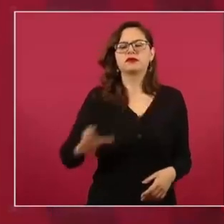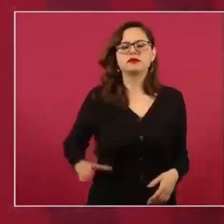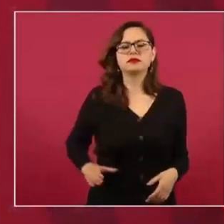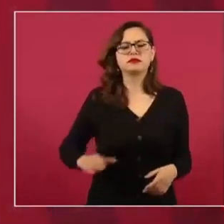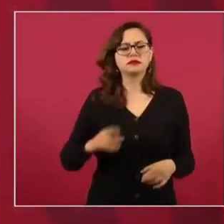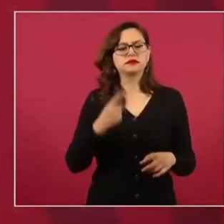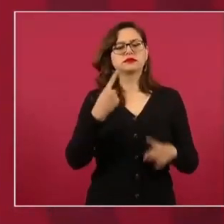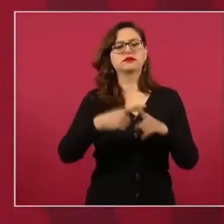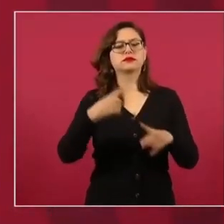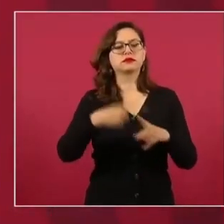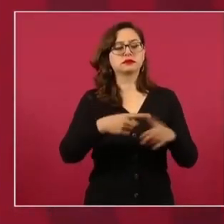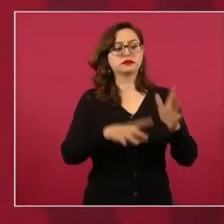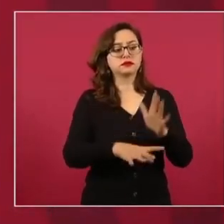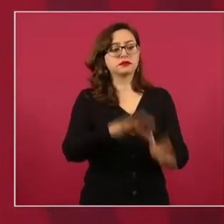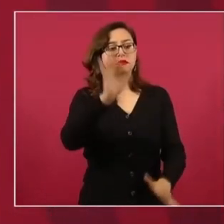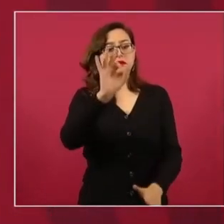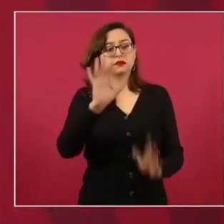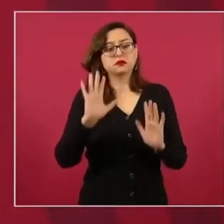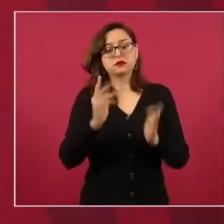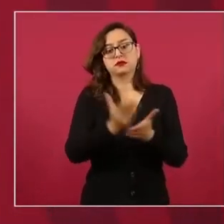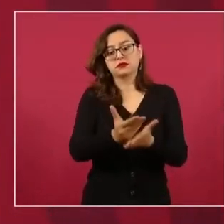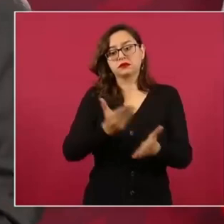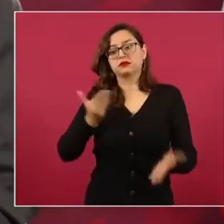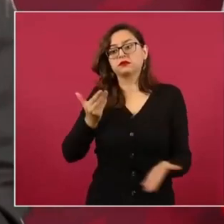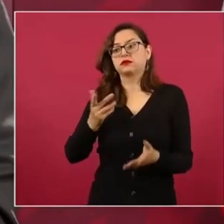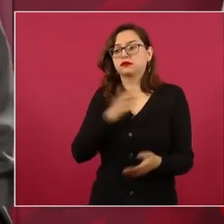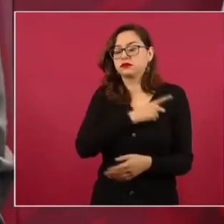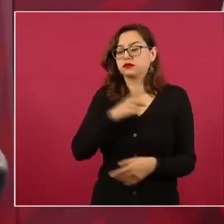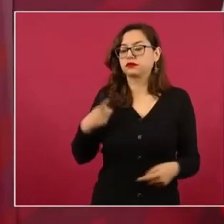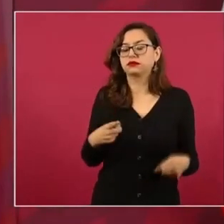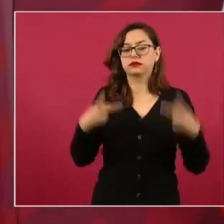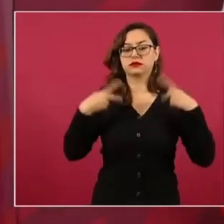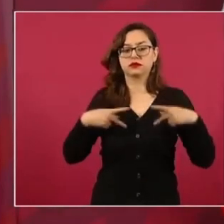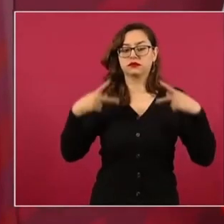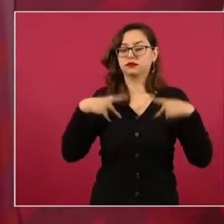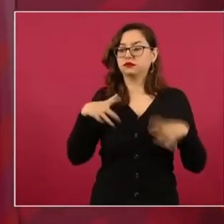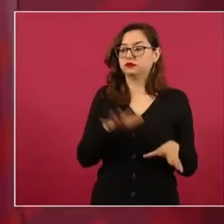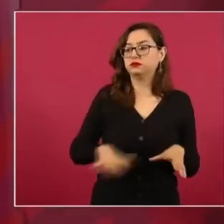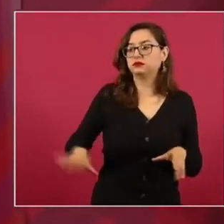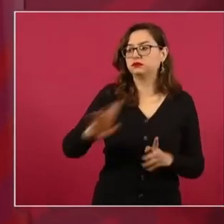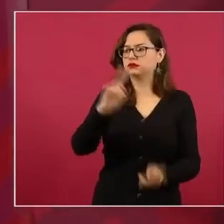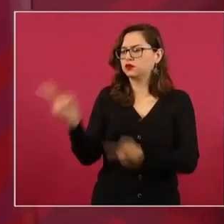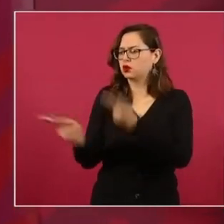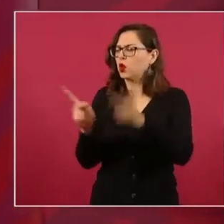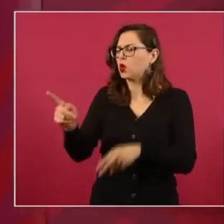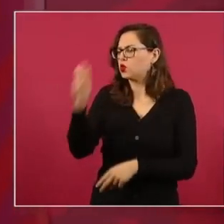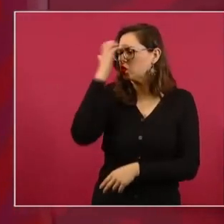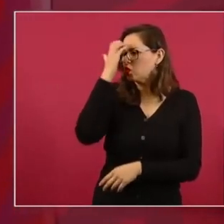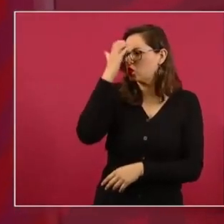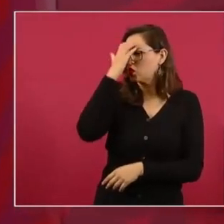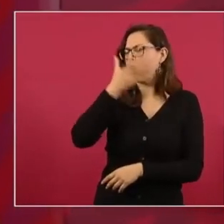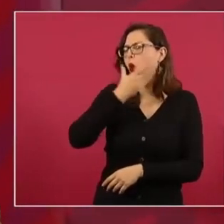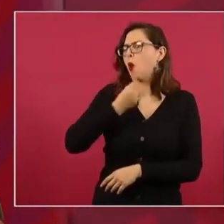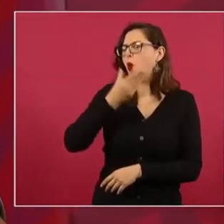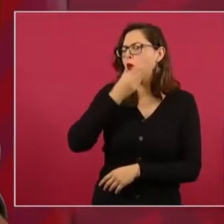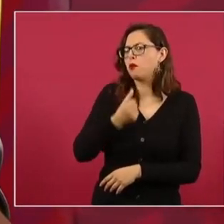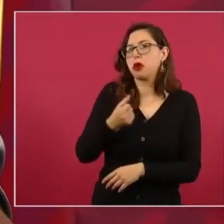a Juan Fernández, a